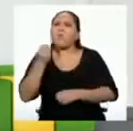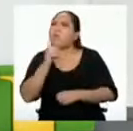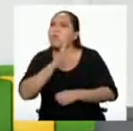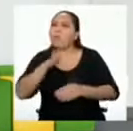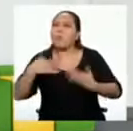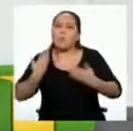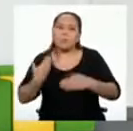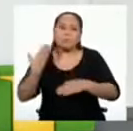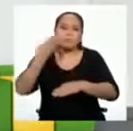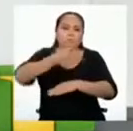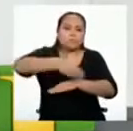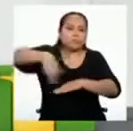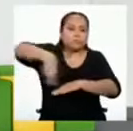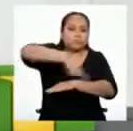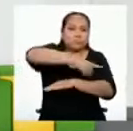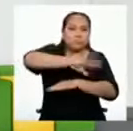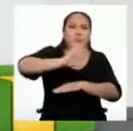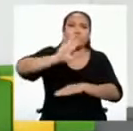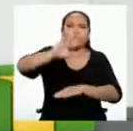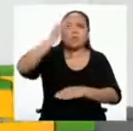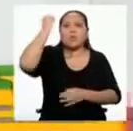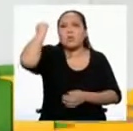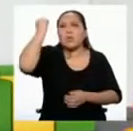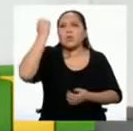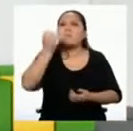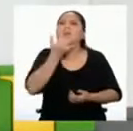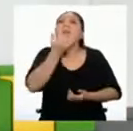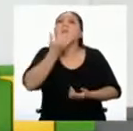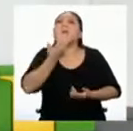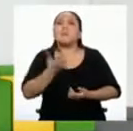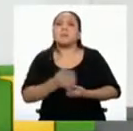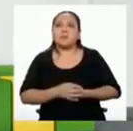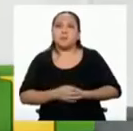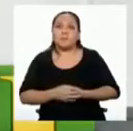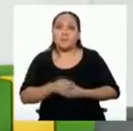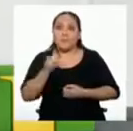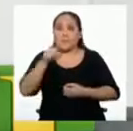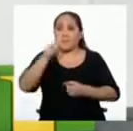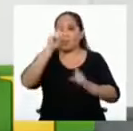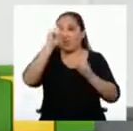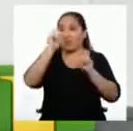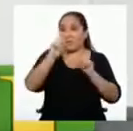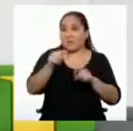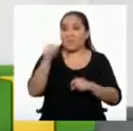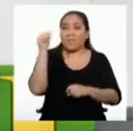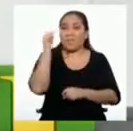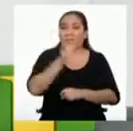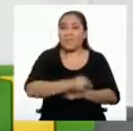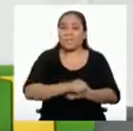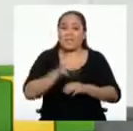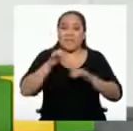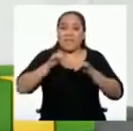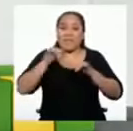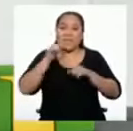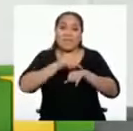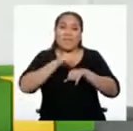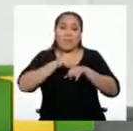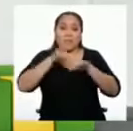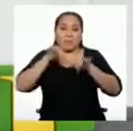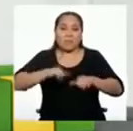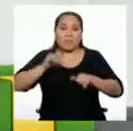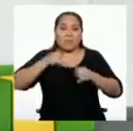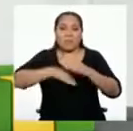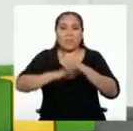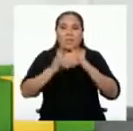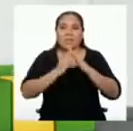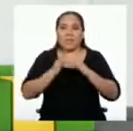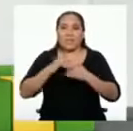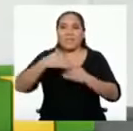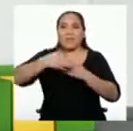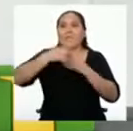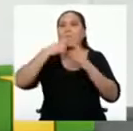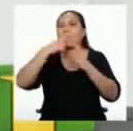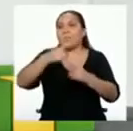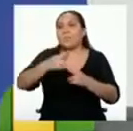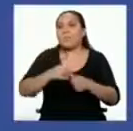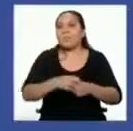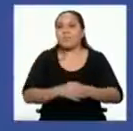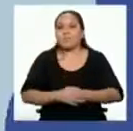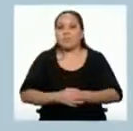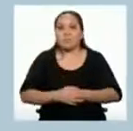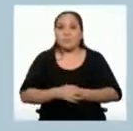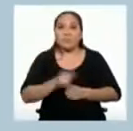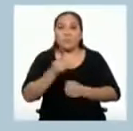libremente si es nuestro derecho? Esa es una pregunta sobre esta cuarentena que responderemos en un momento.